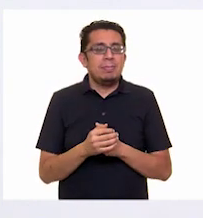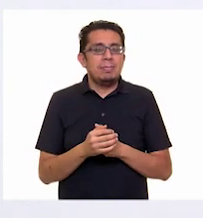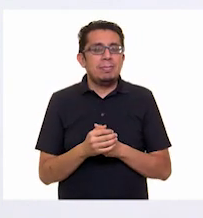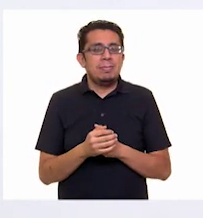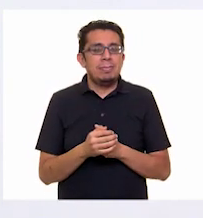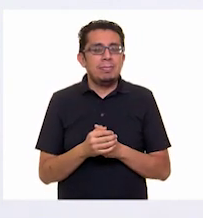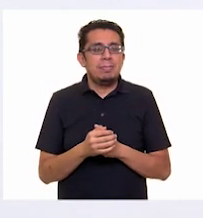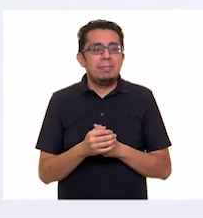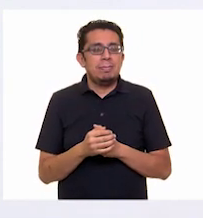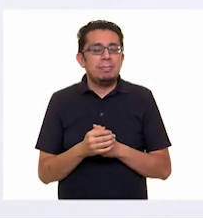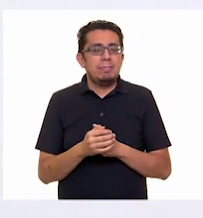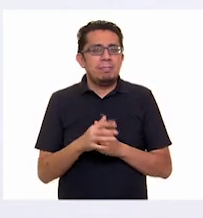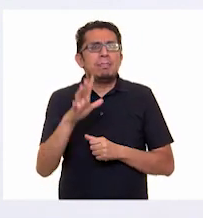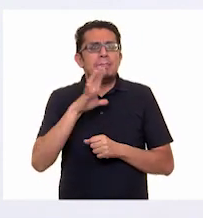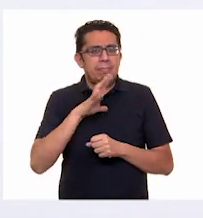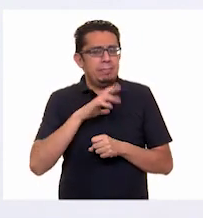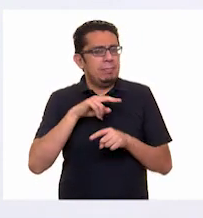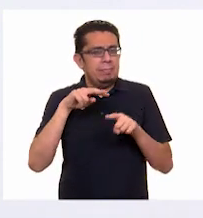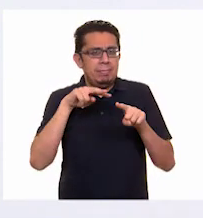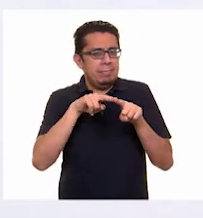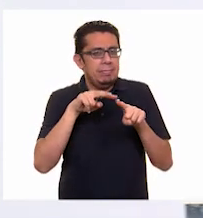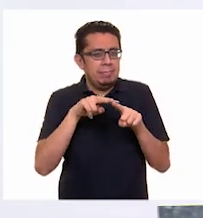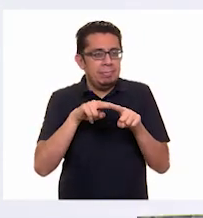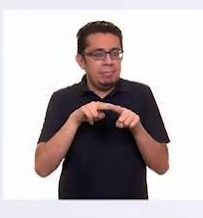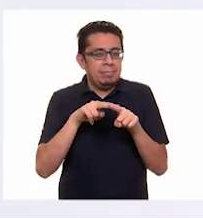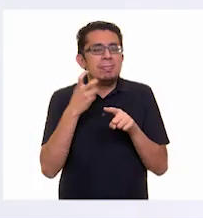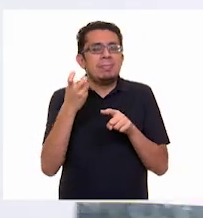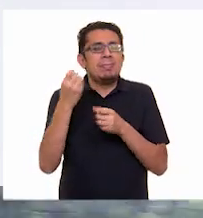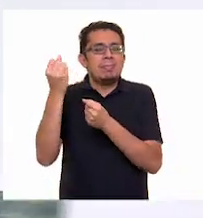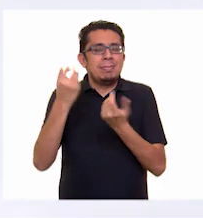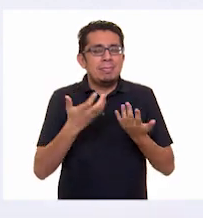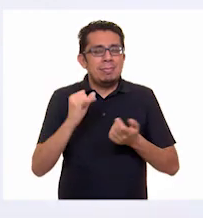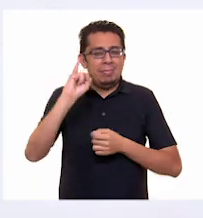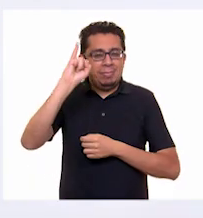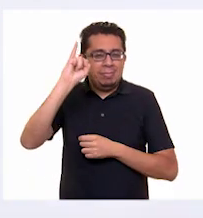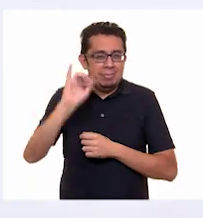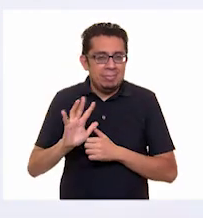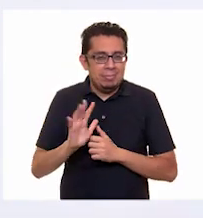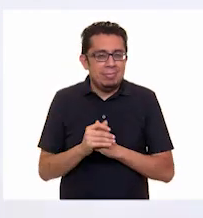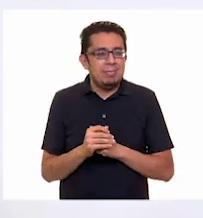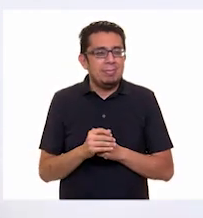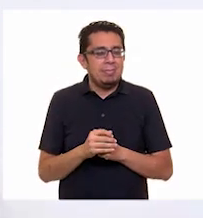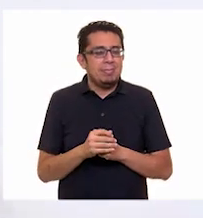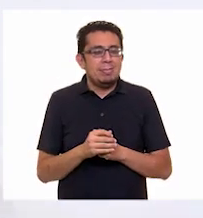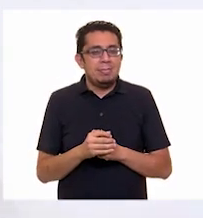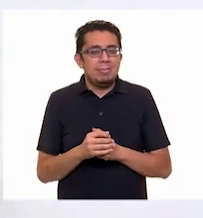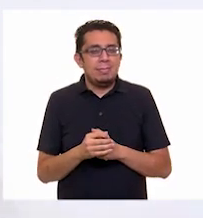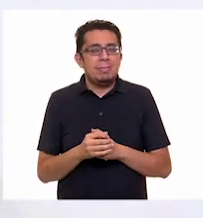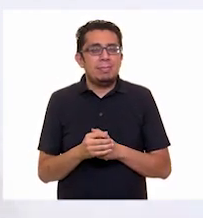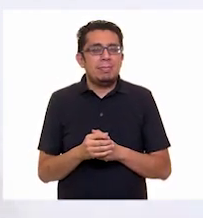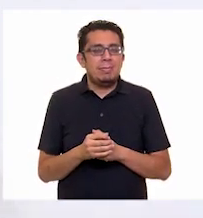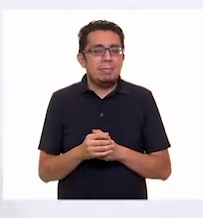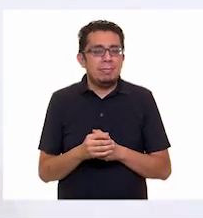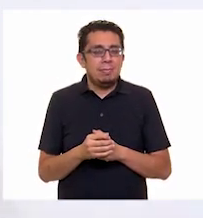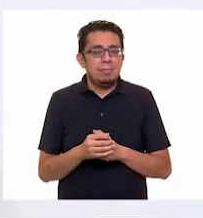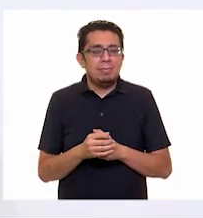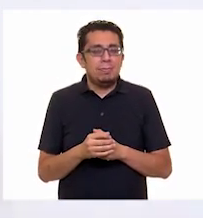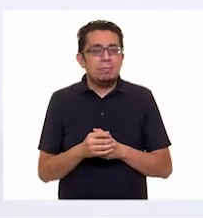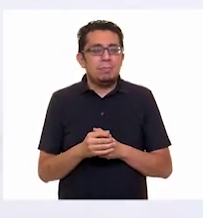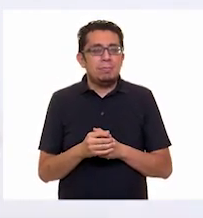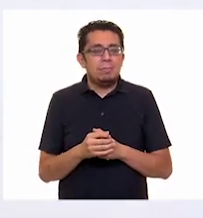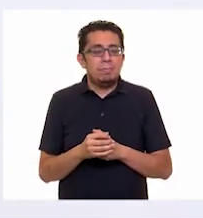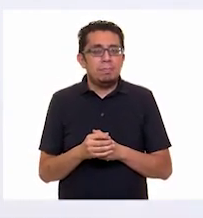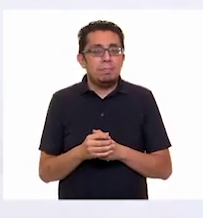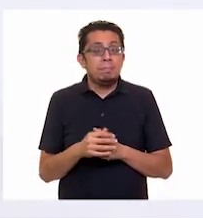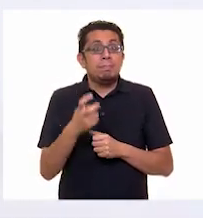pegar, en este caso dices que hay un parque. Ajá. Y es la imagen que ya trajiste. Y la voy a colocar aquí abajo. ahí abajo. Y esta